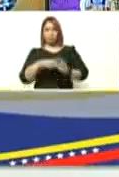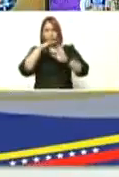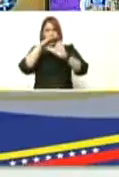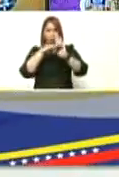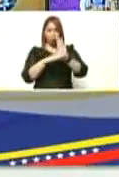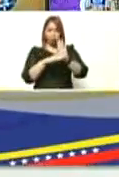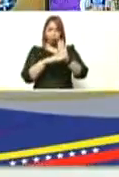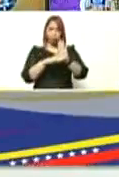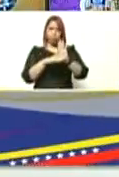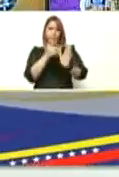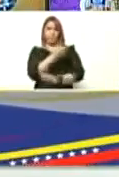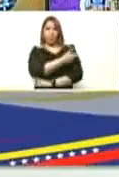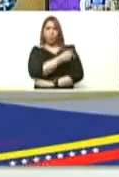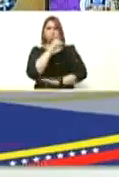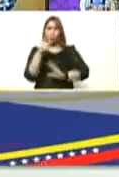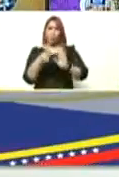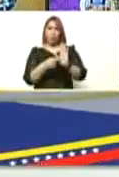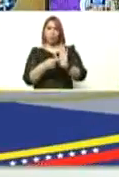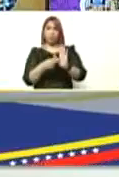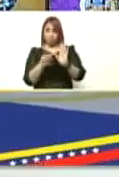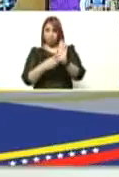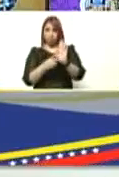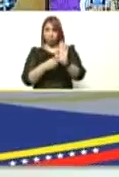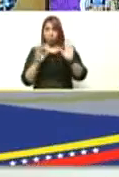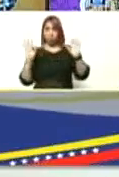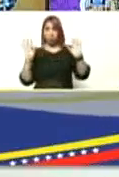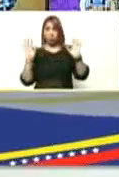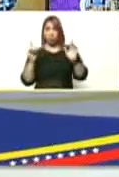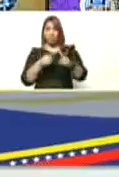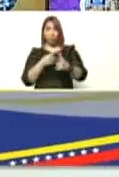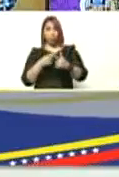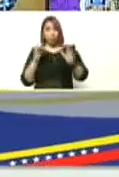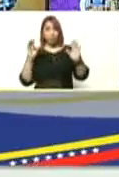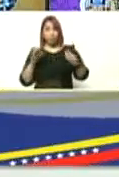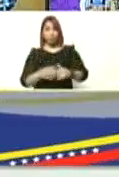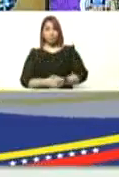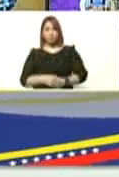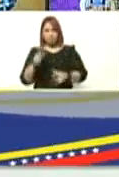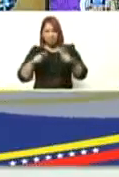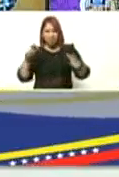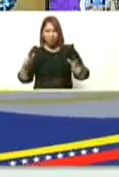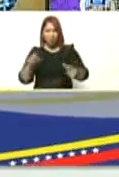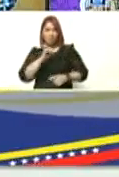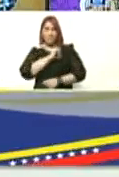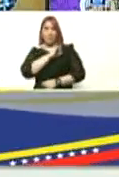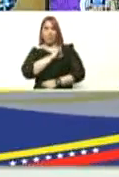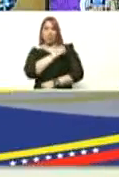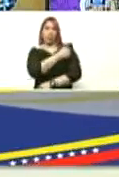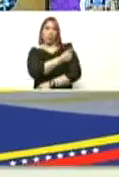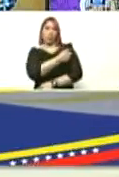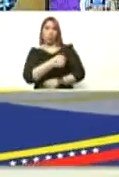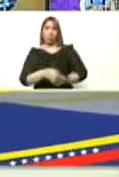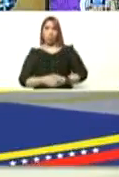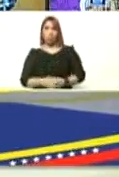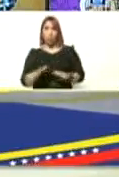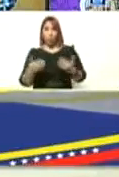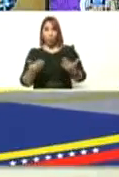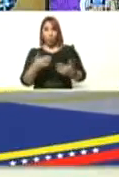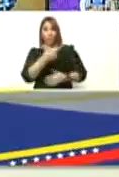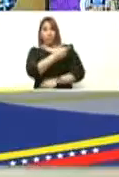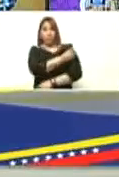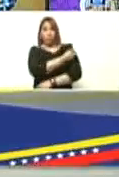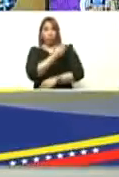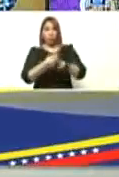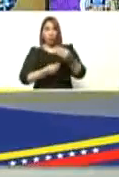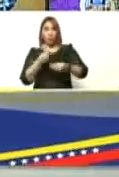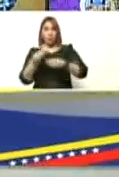¿verdad Alvarado? Gabriela entonces hay gente que le da miedo vacunar cuando las vacunas son hechas